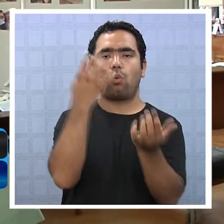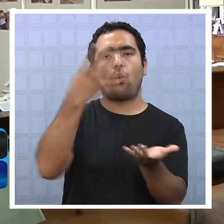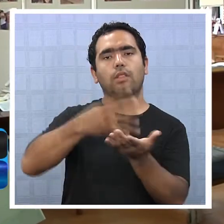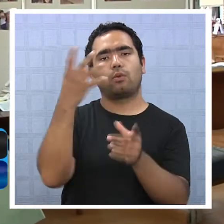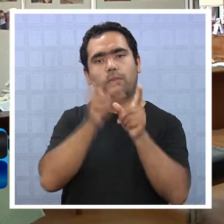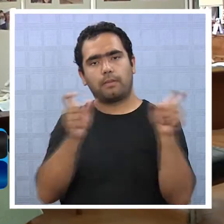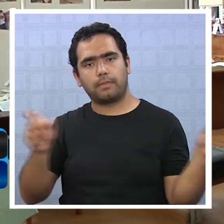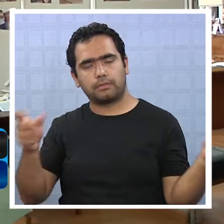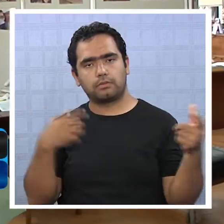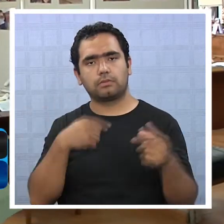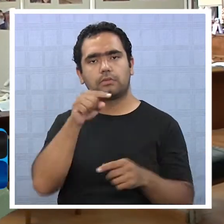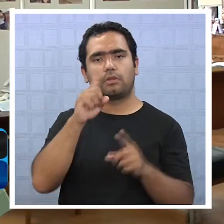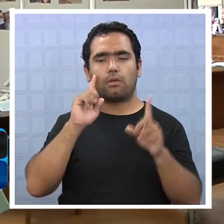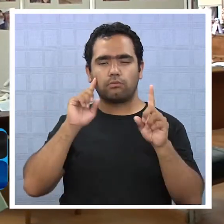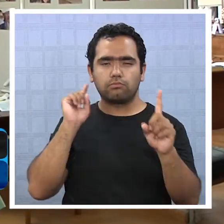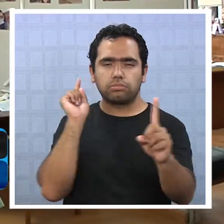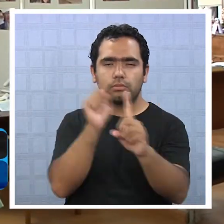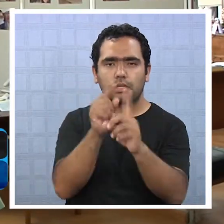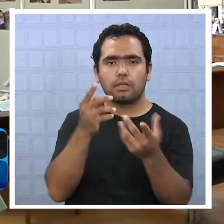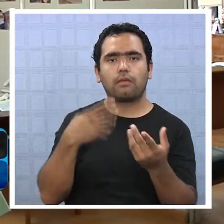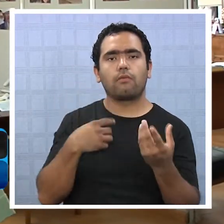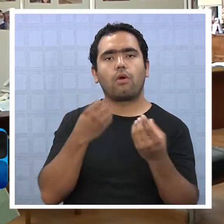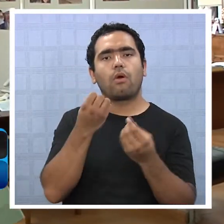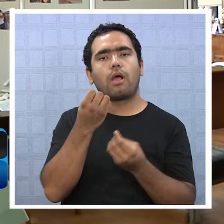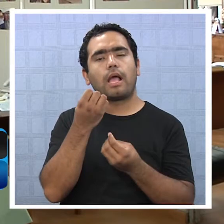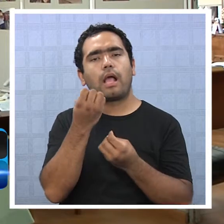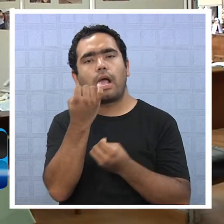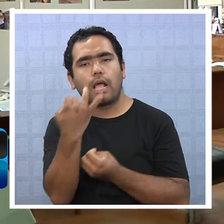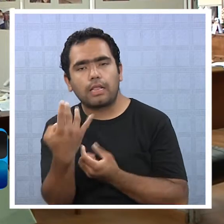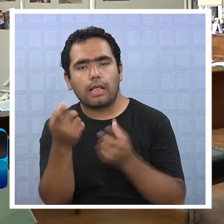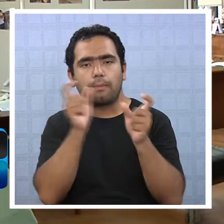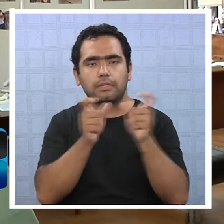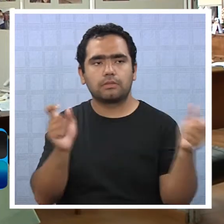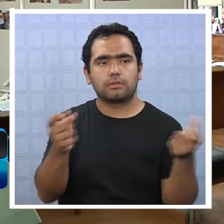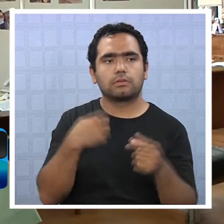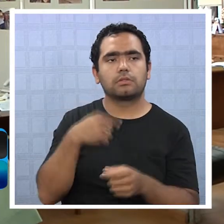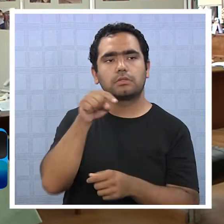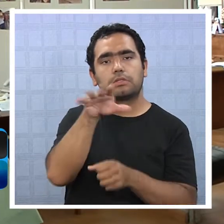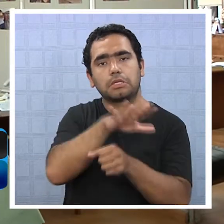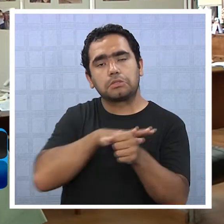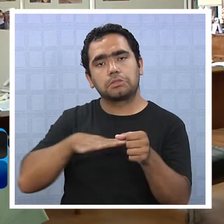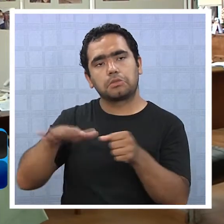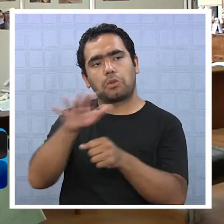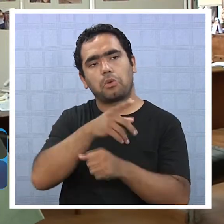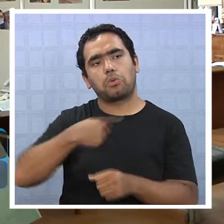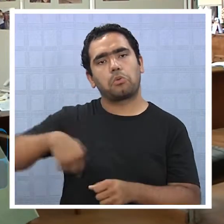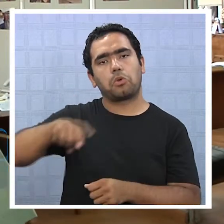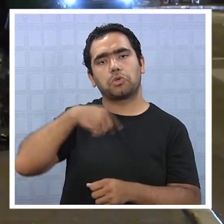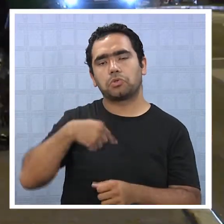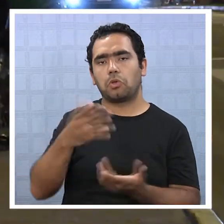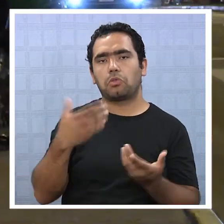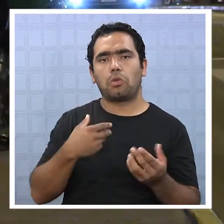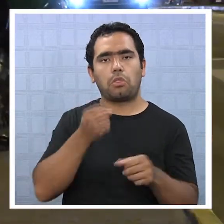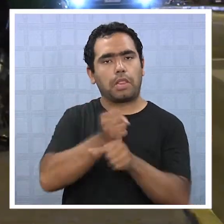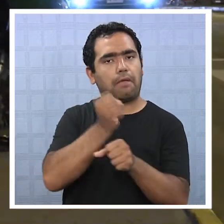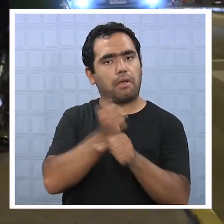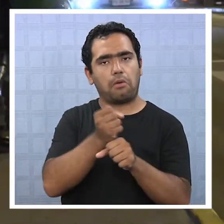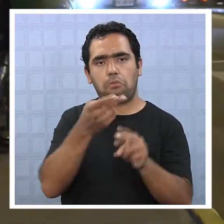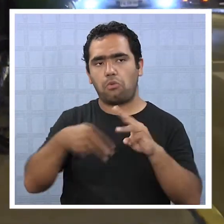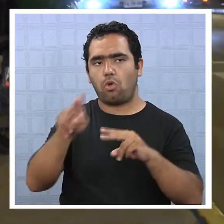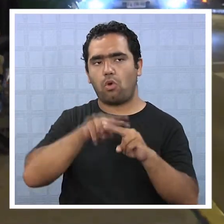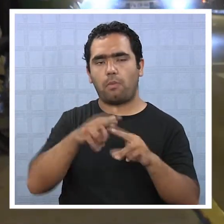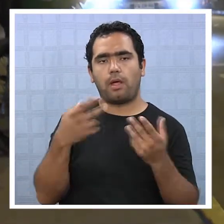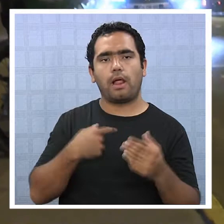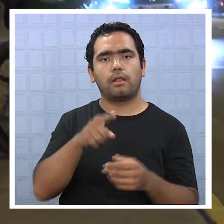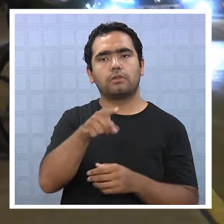4.000 personas, por lo tanto nuestros servicios van a estar enfocados de acuerdo a la cantidad de personas que ellos indican. En ese contexto, nuestra plantilla